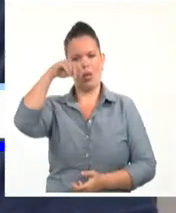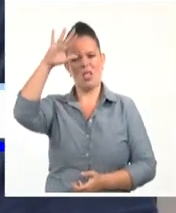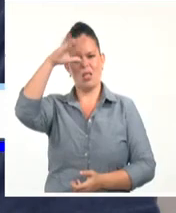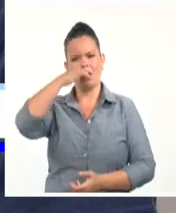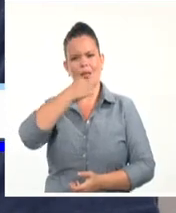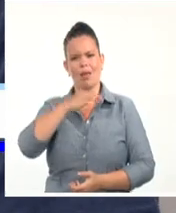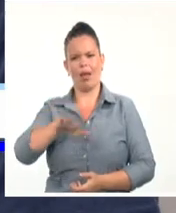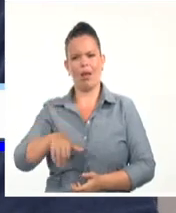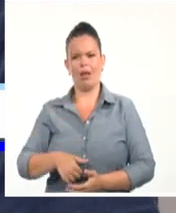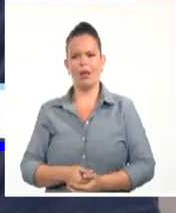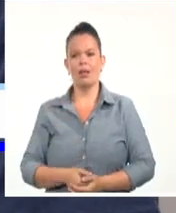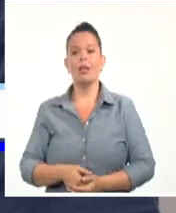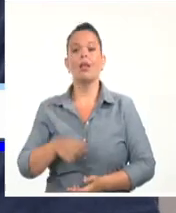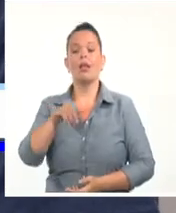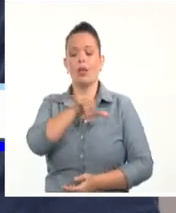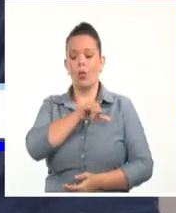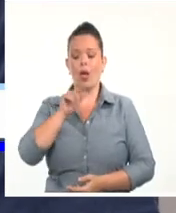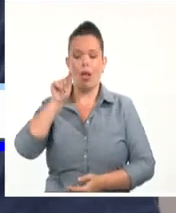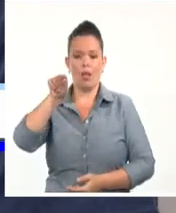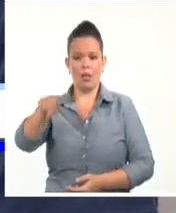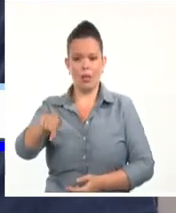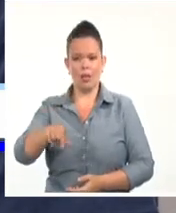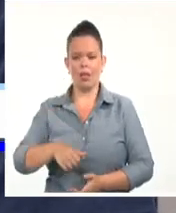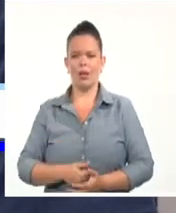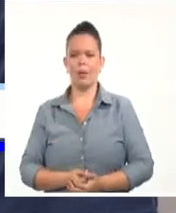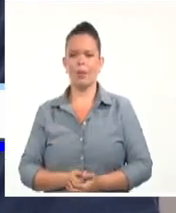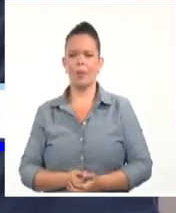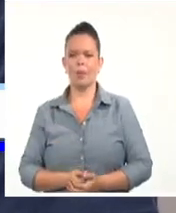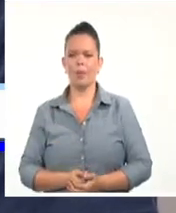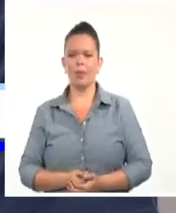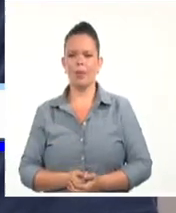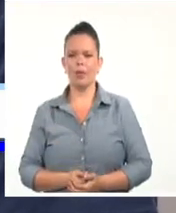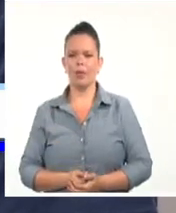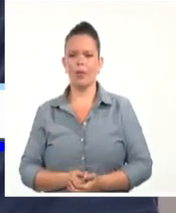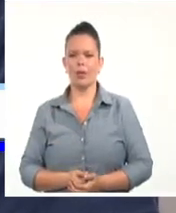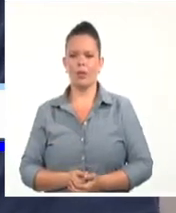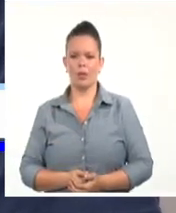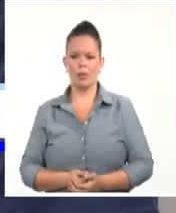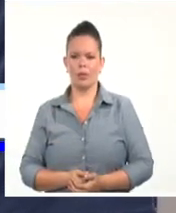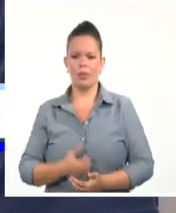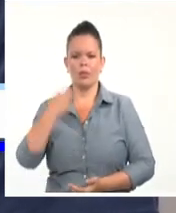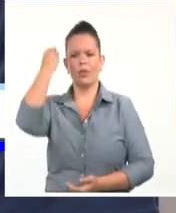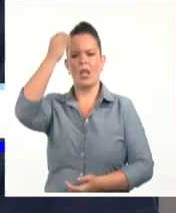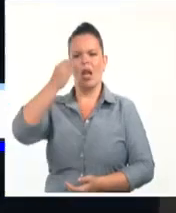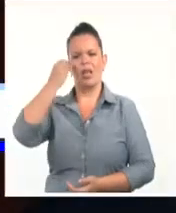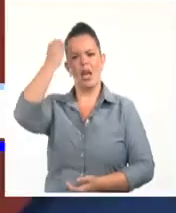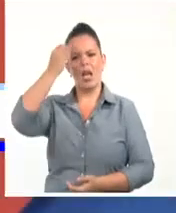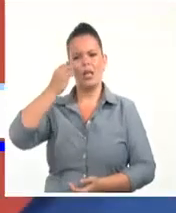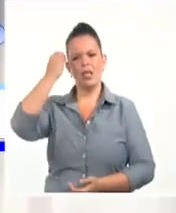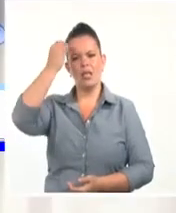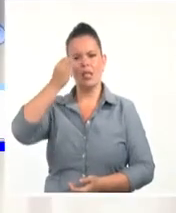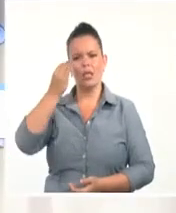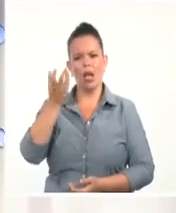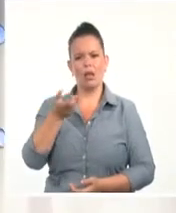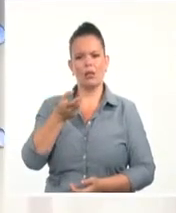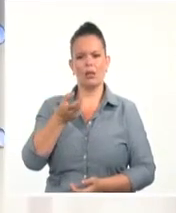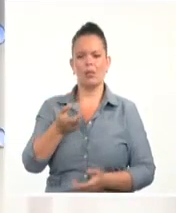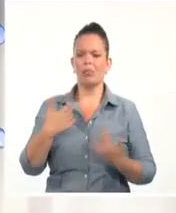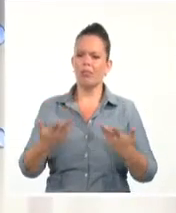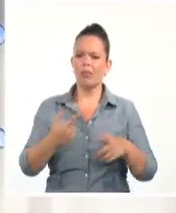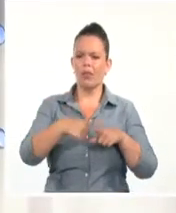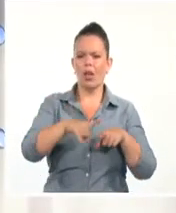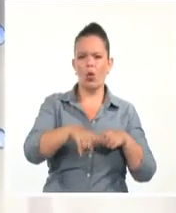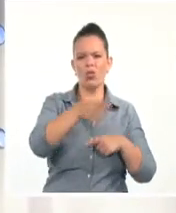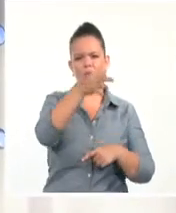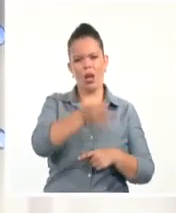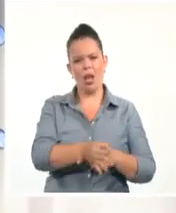creo que también ellos en la búsqueda de la verdad no se van a dejar confundir. Y